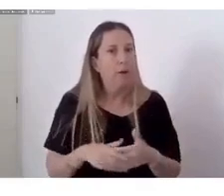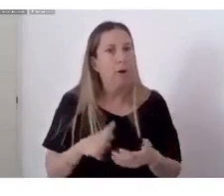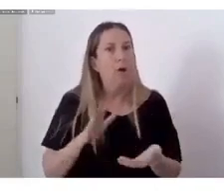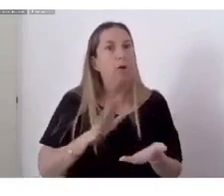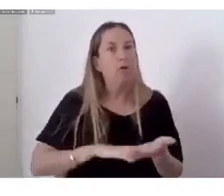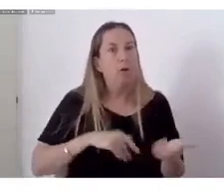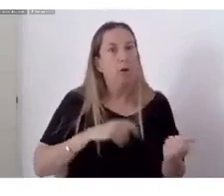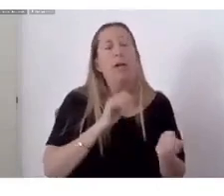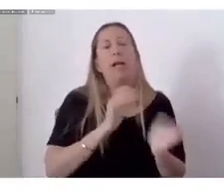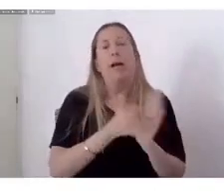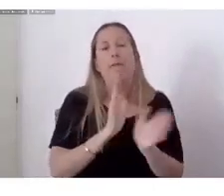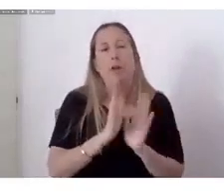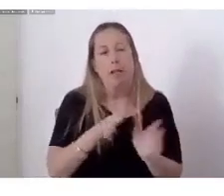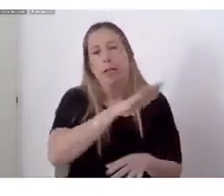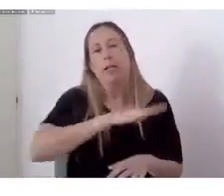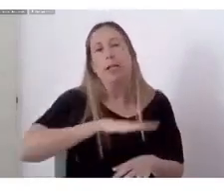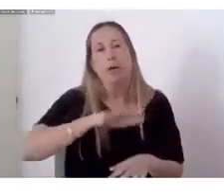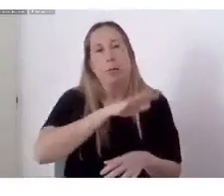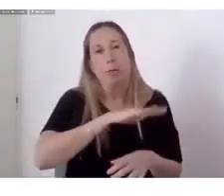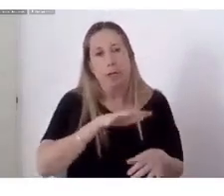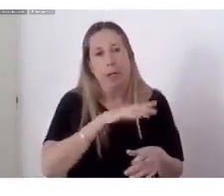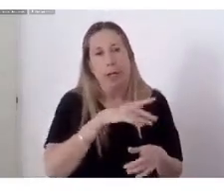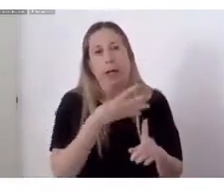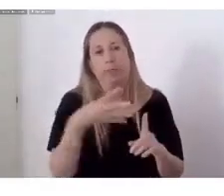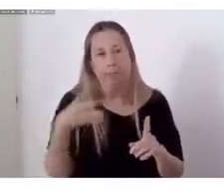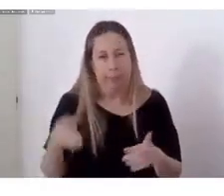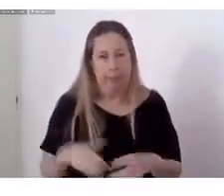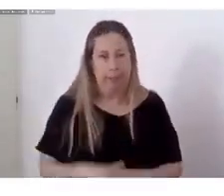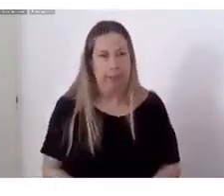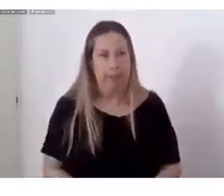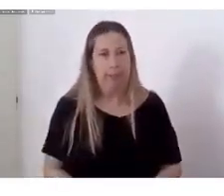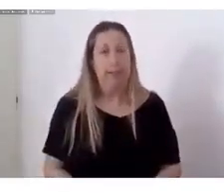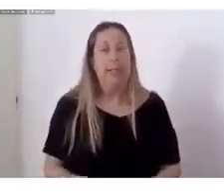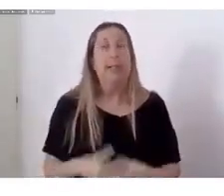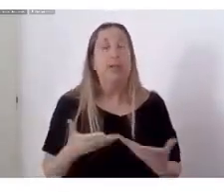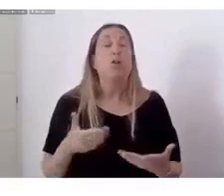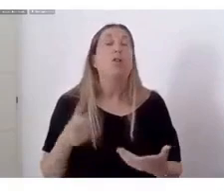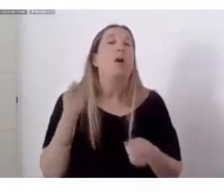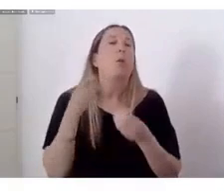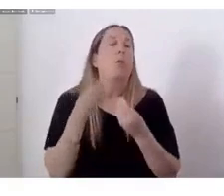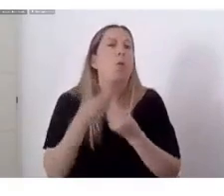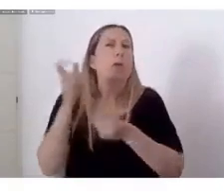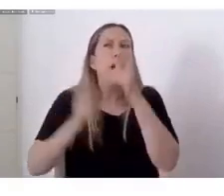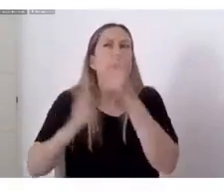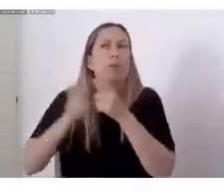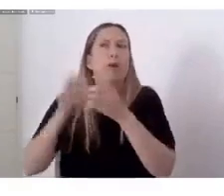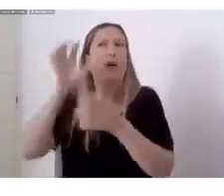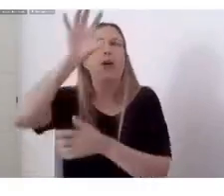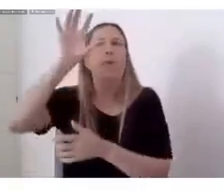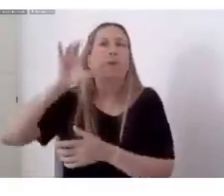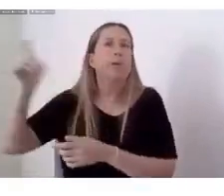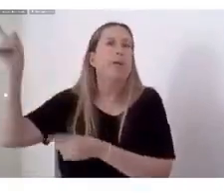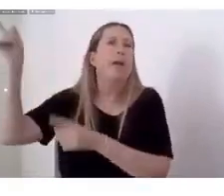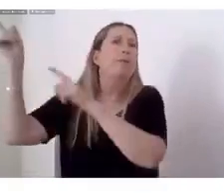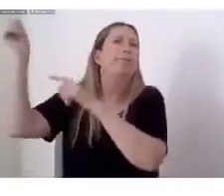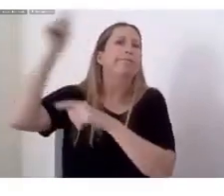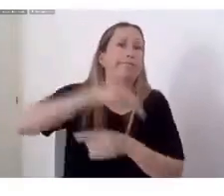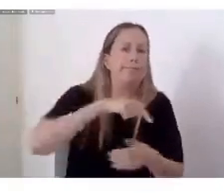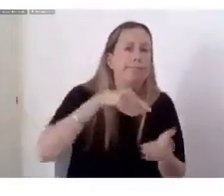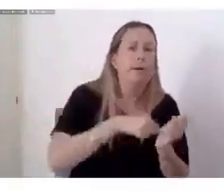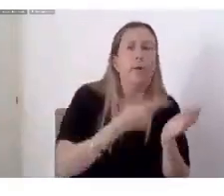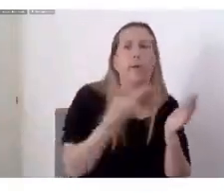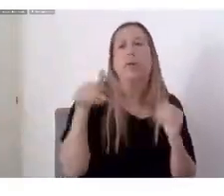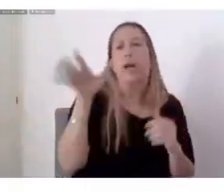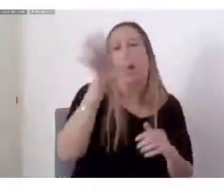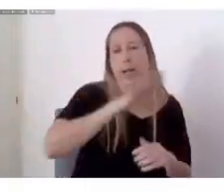Hacia la comunidad Entonces Eso hace que la migrancia Venga hacia Buenos Aires ¿Dónde? Bueno Mal que mal También